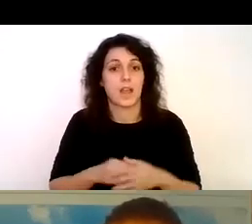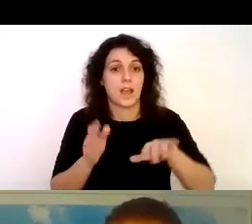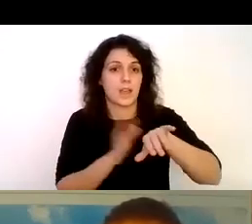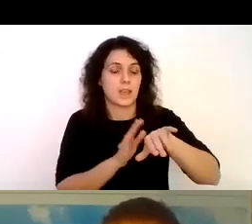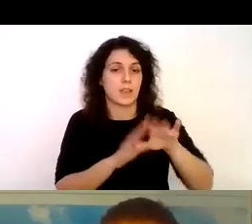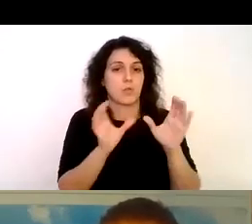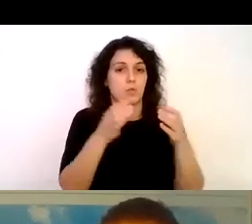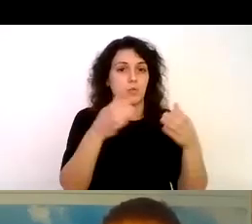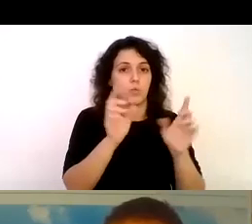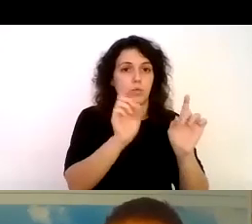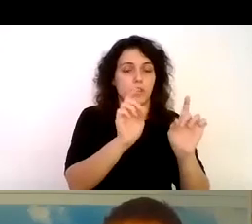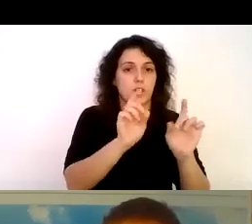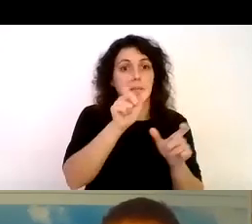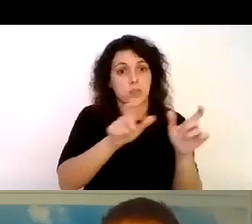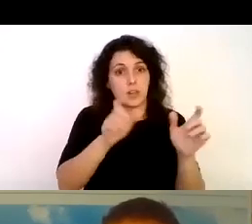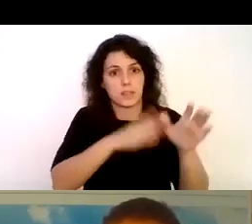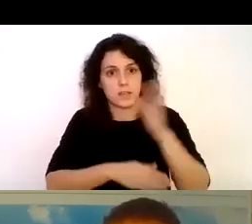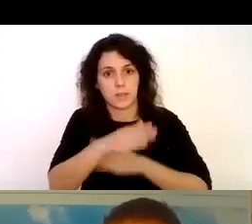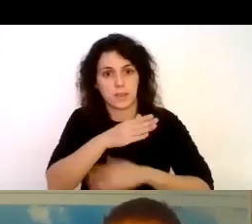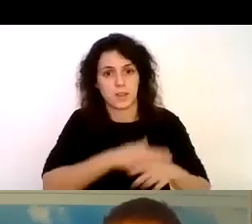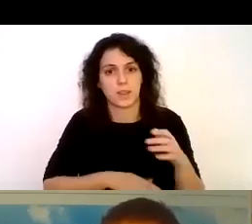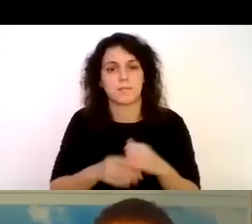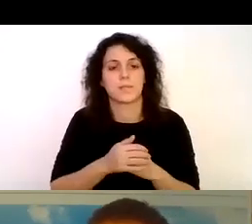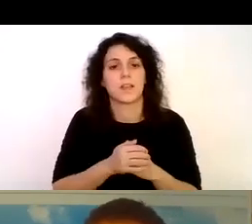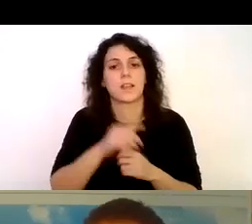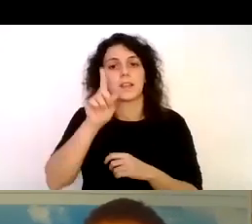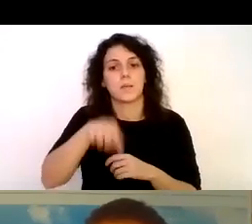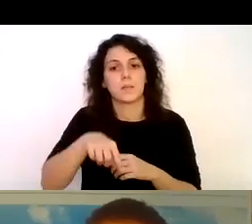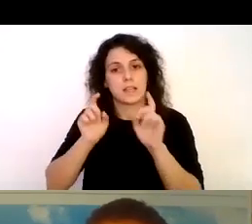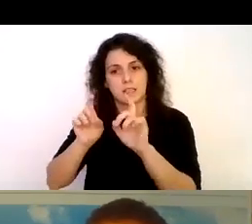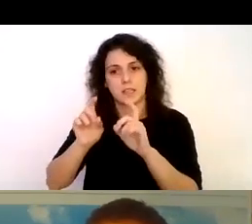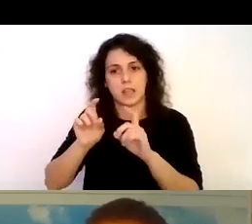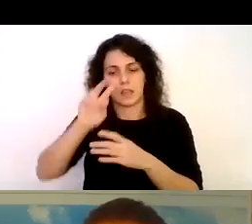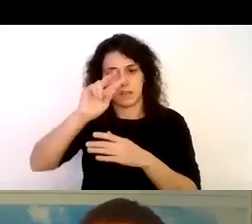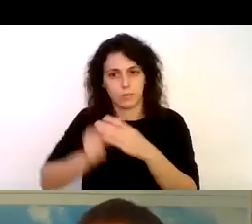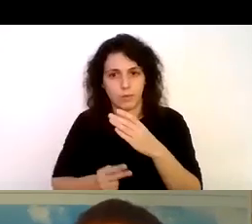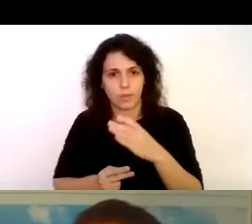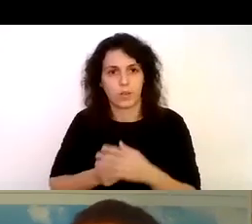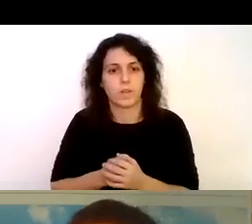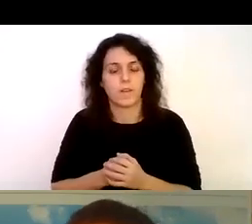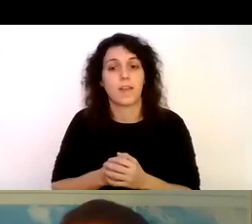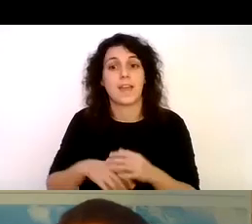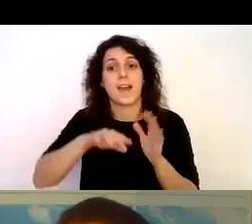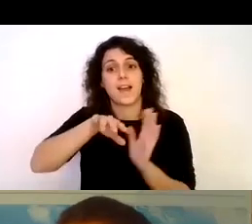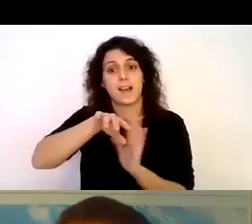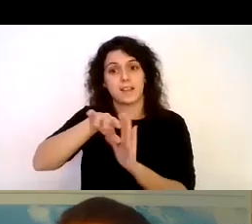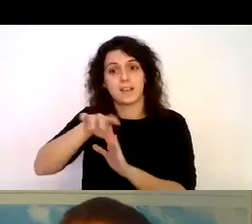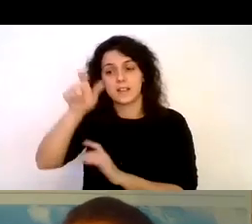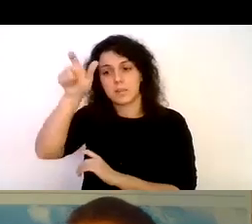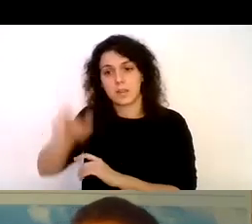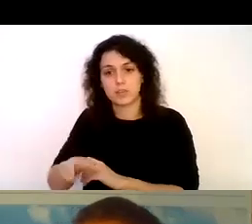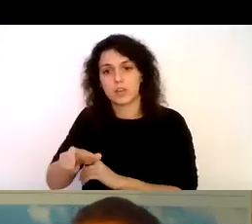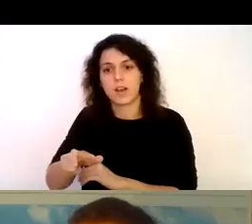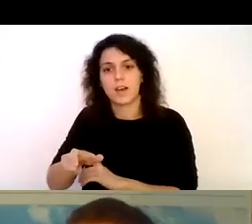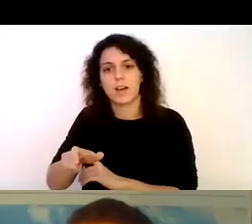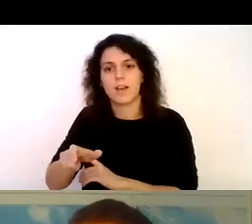con discapacidad en el CRI luego de un bautismo de buceo y a la derecha una persona con parálisis